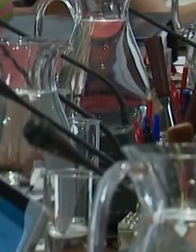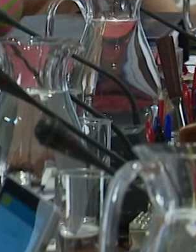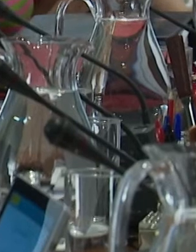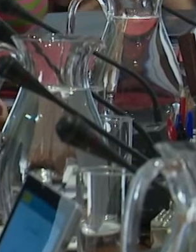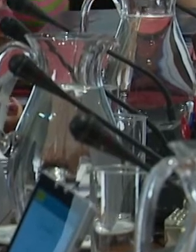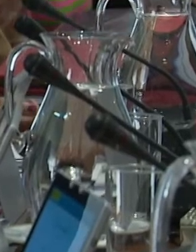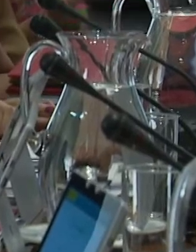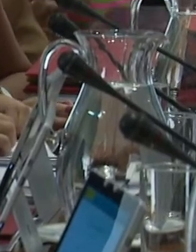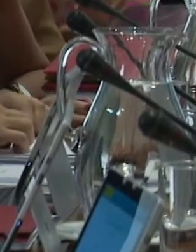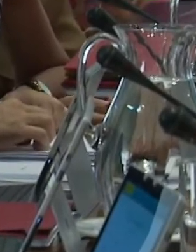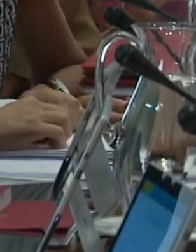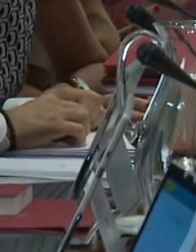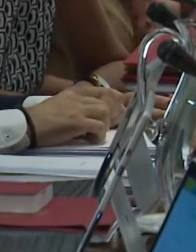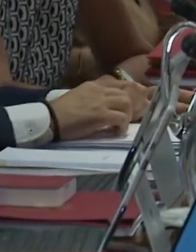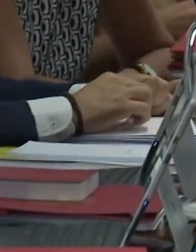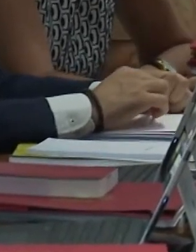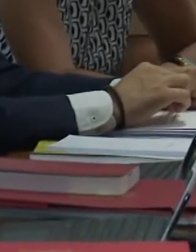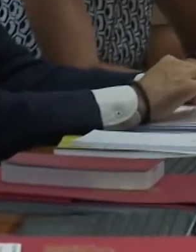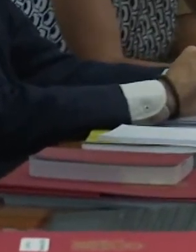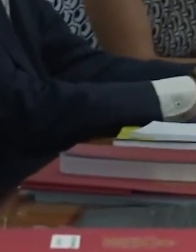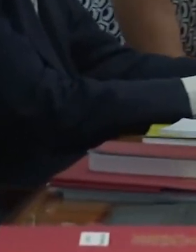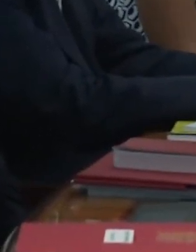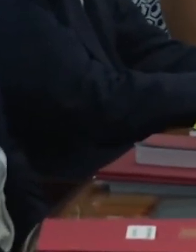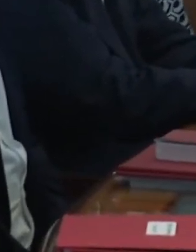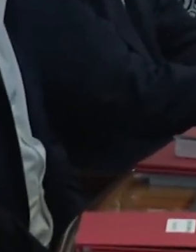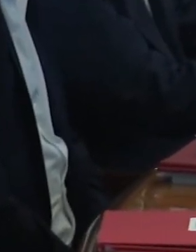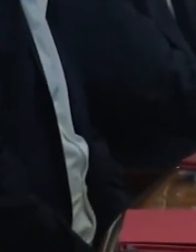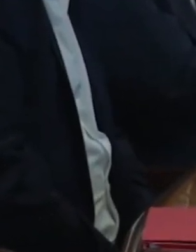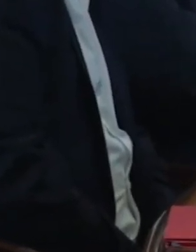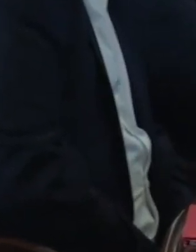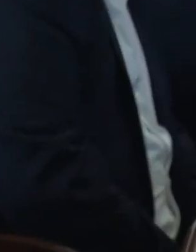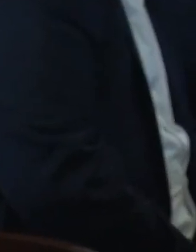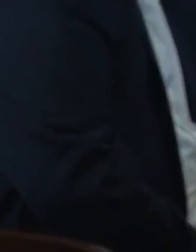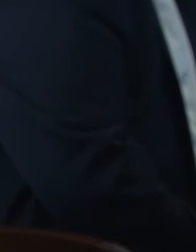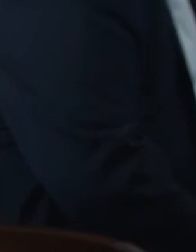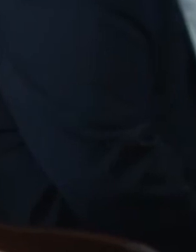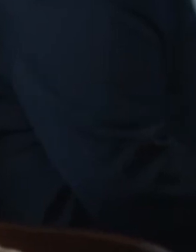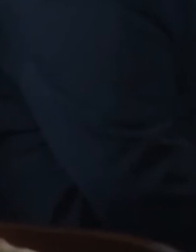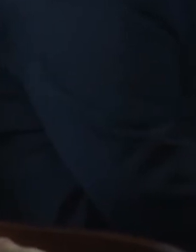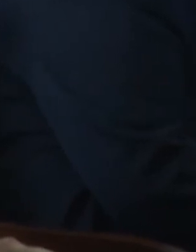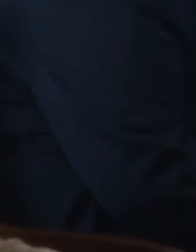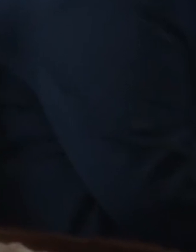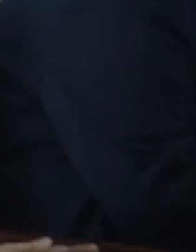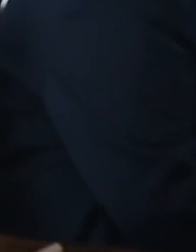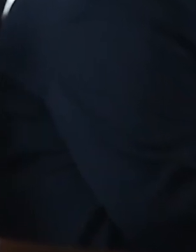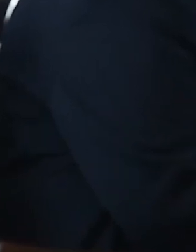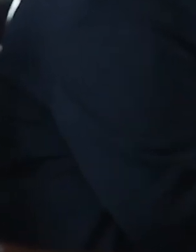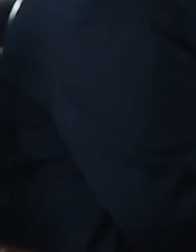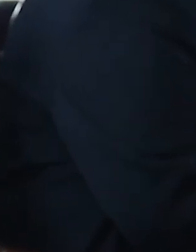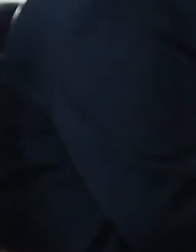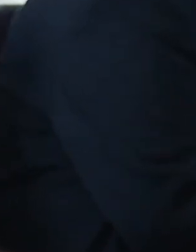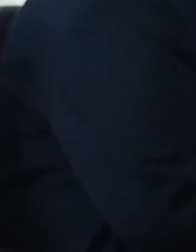conjunto de los ingresos agrarios del sector, de ingresos de agricultores y ganaderos, que van a beneficiar a